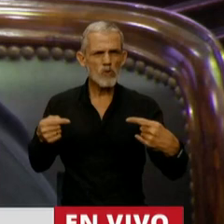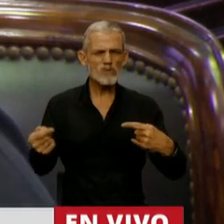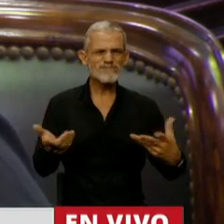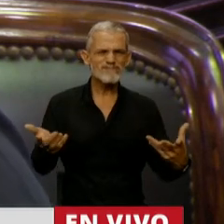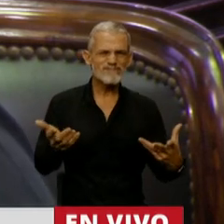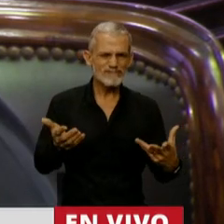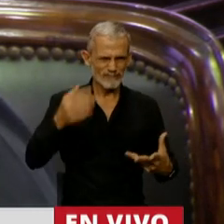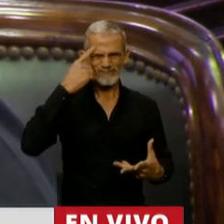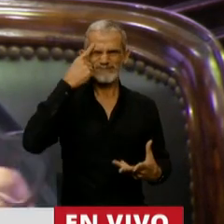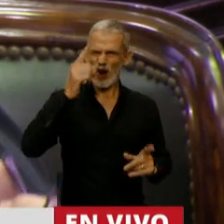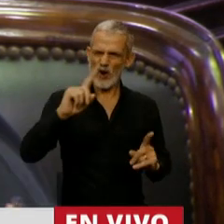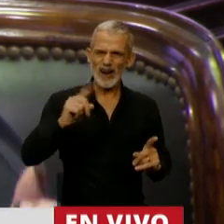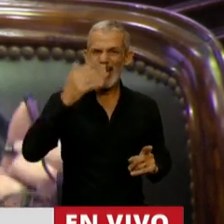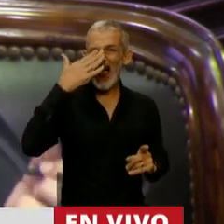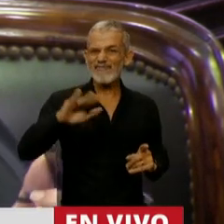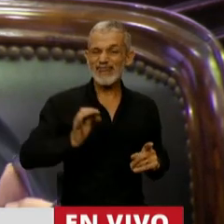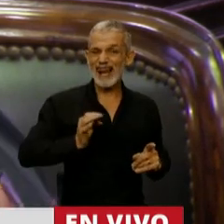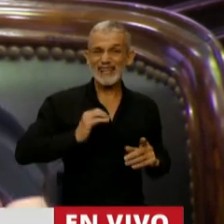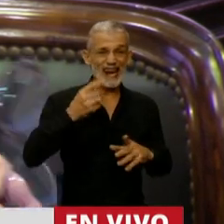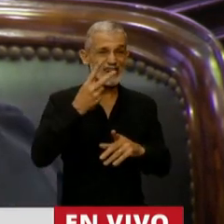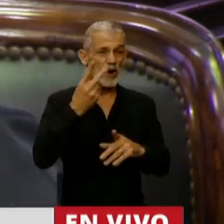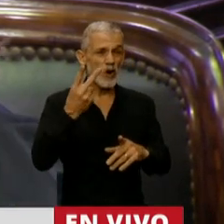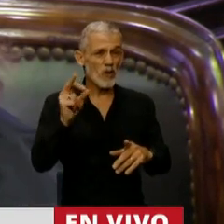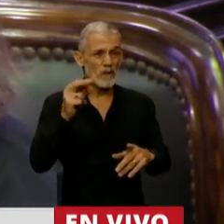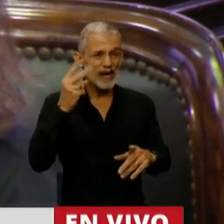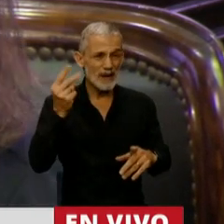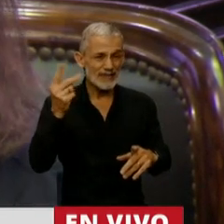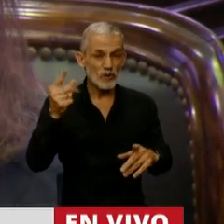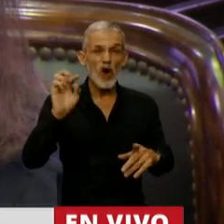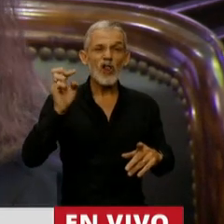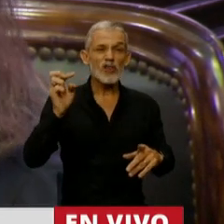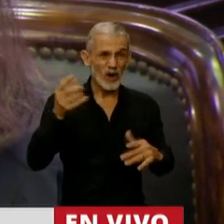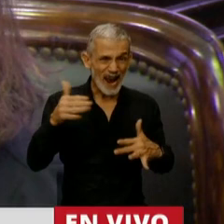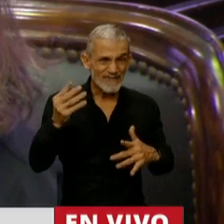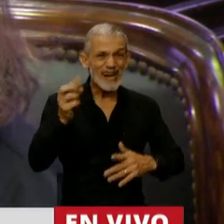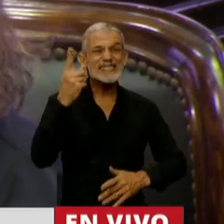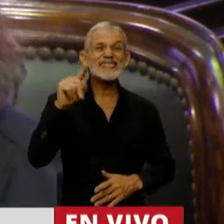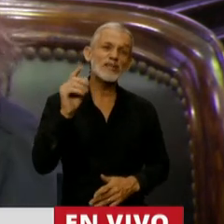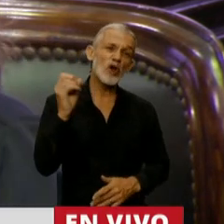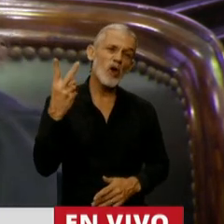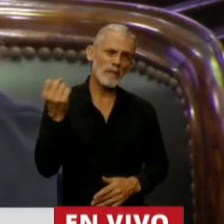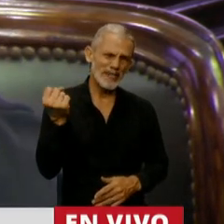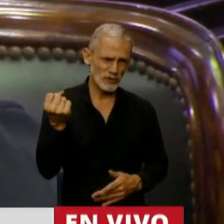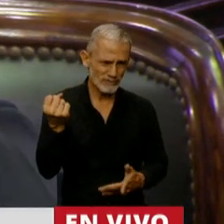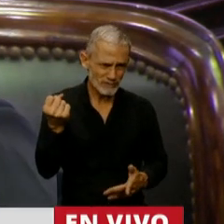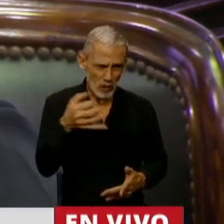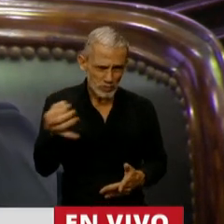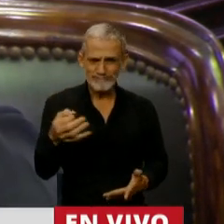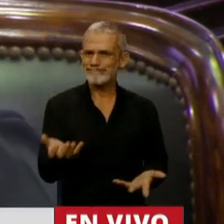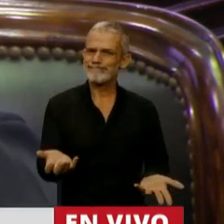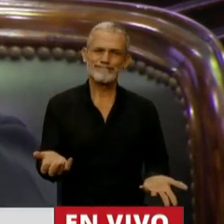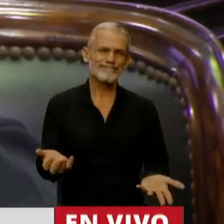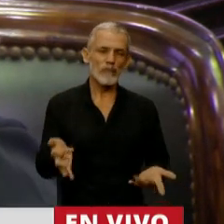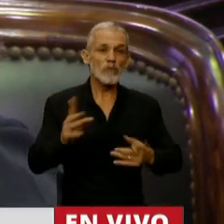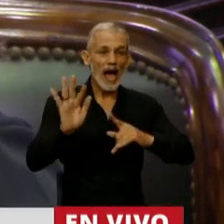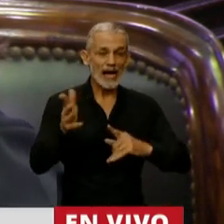Nadie va a creer que al final del 2021 el dólar va a estar 102 pesos, ni vamos a creer que